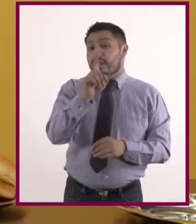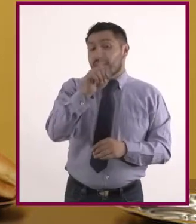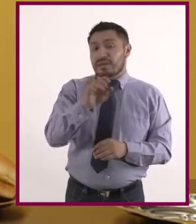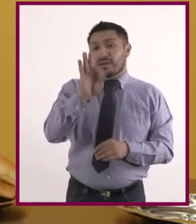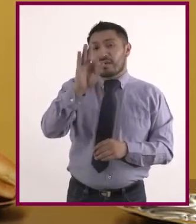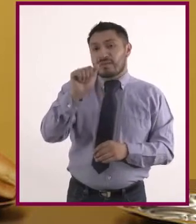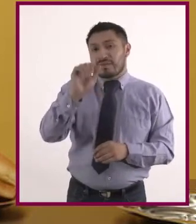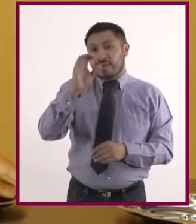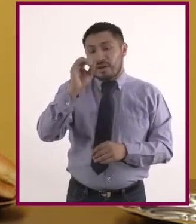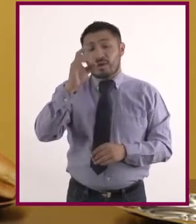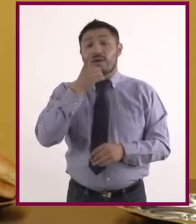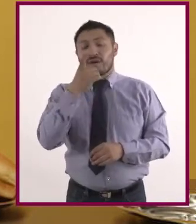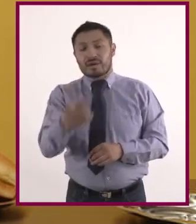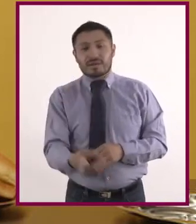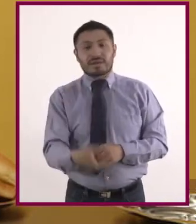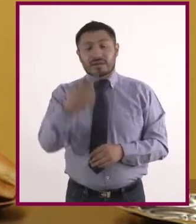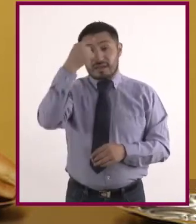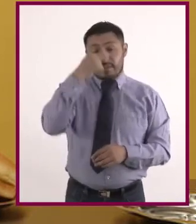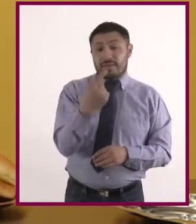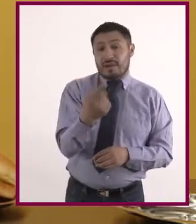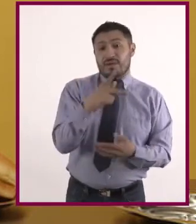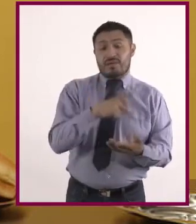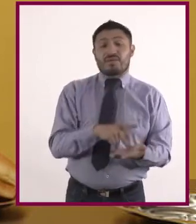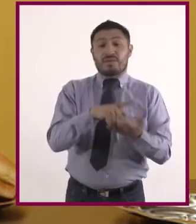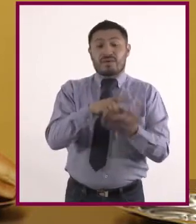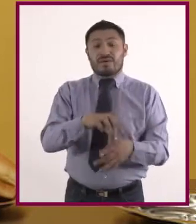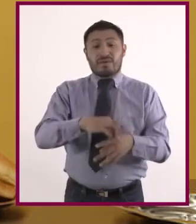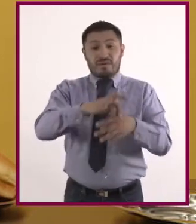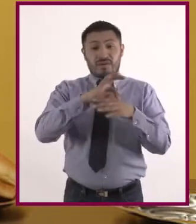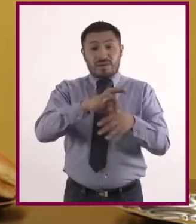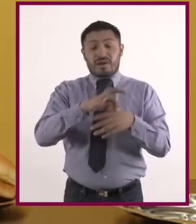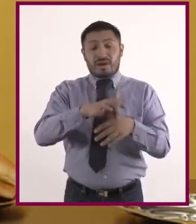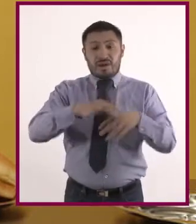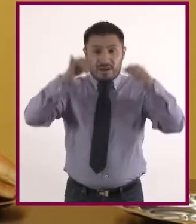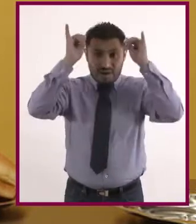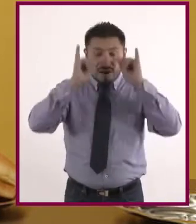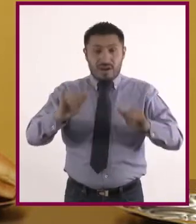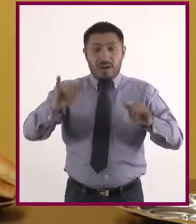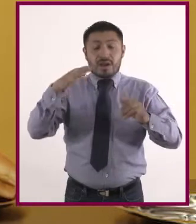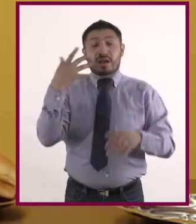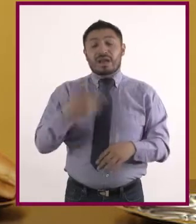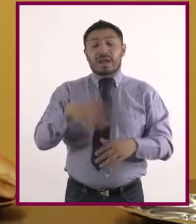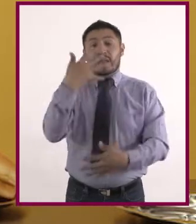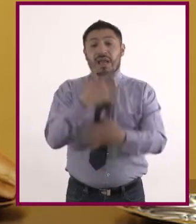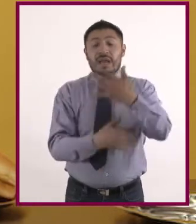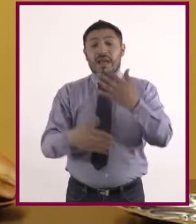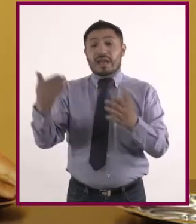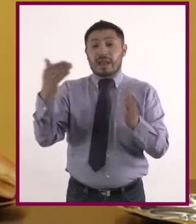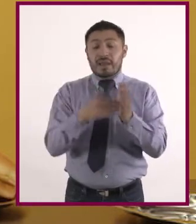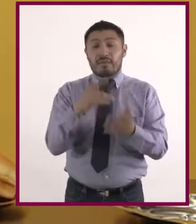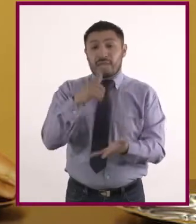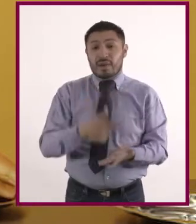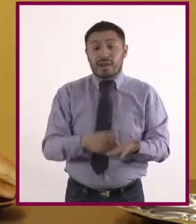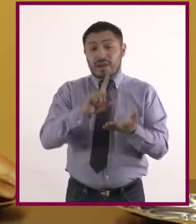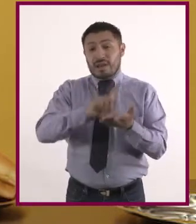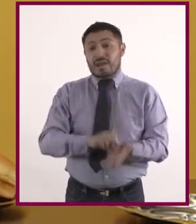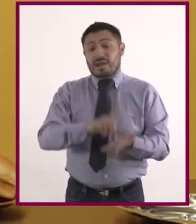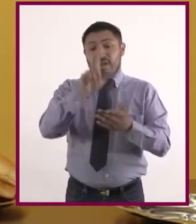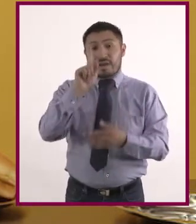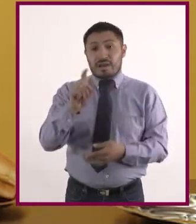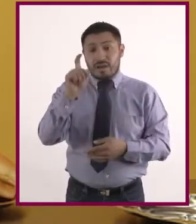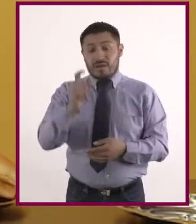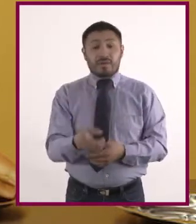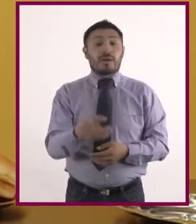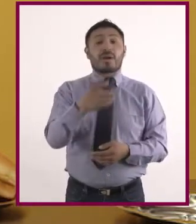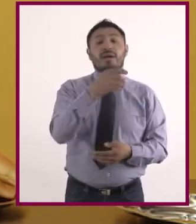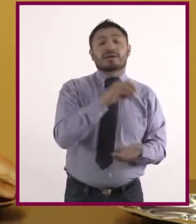FAO dio a conocer que para poder producir un kilo de carne de res se gasta más de 15 mil litros de agua, para un kilo de carne de cerdo se gastan 6 mil